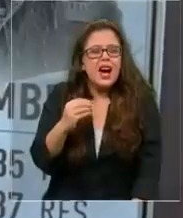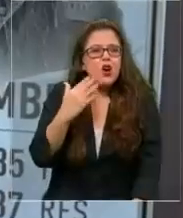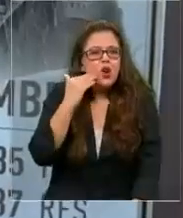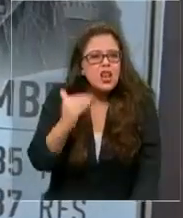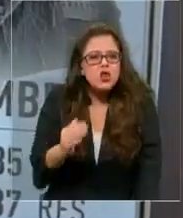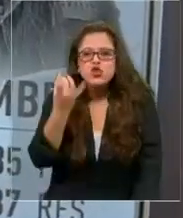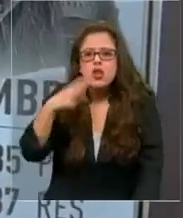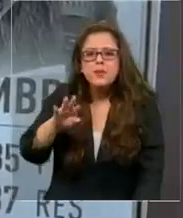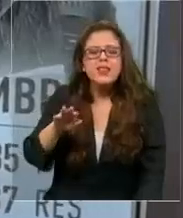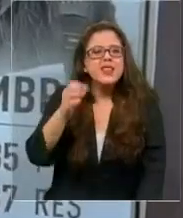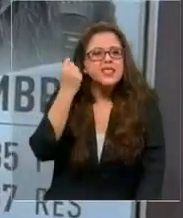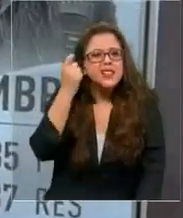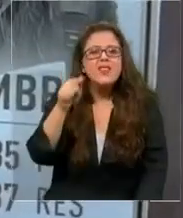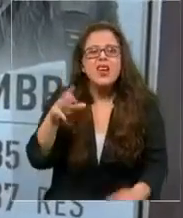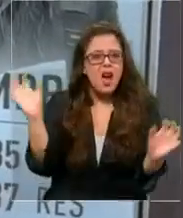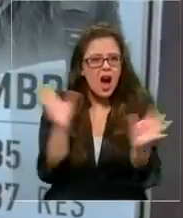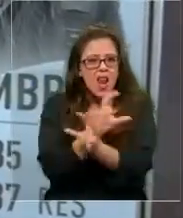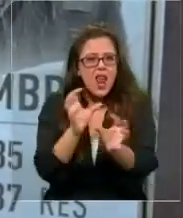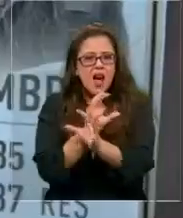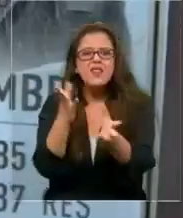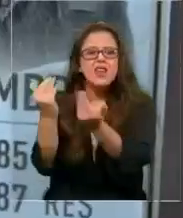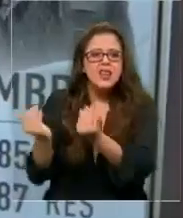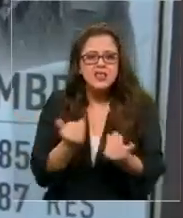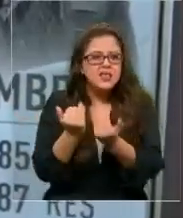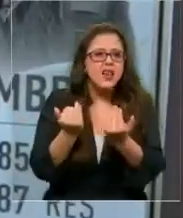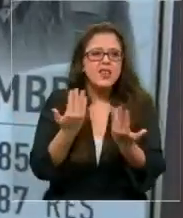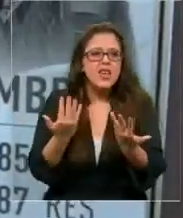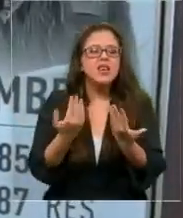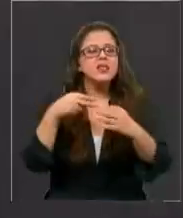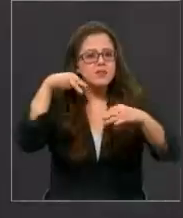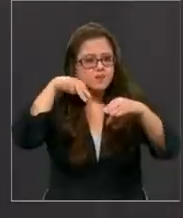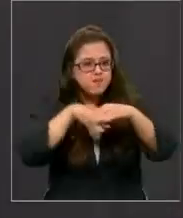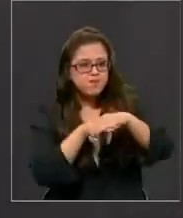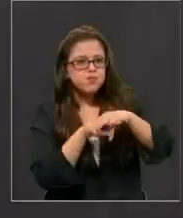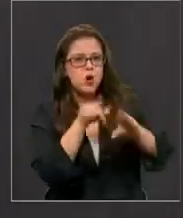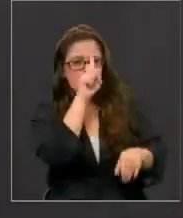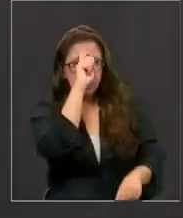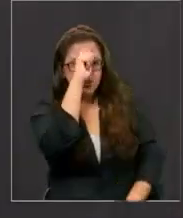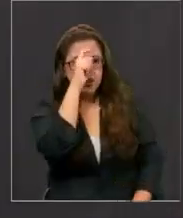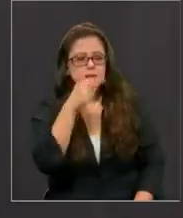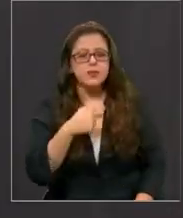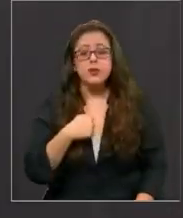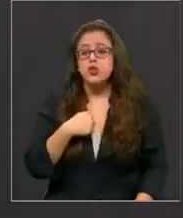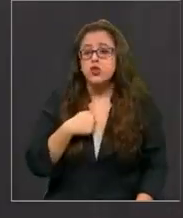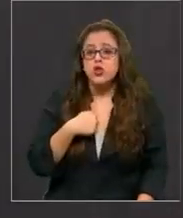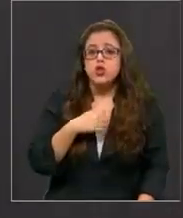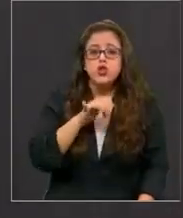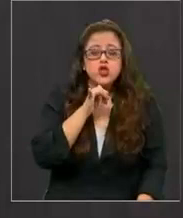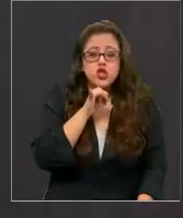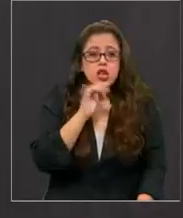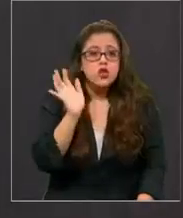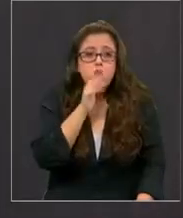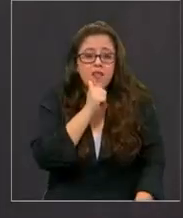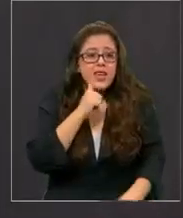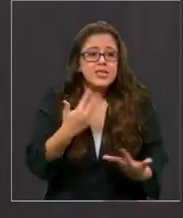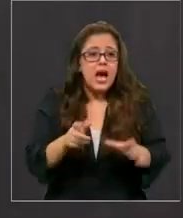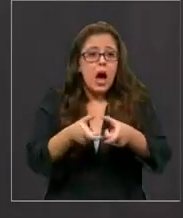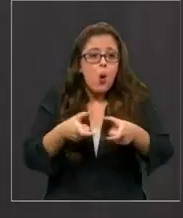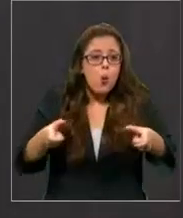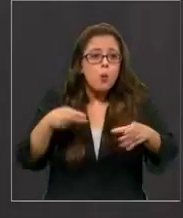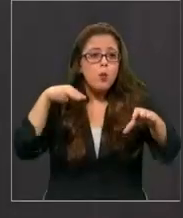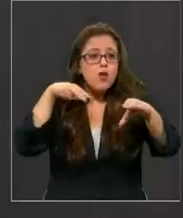único que se sabía era que estaba grave y que necesitaba ser internado. Como ellos no sé no había cupo de cama